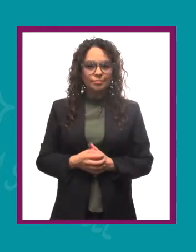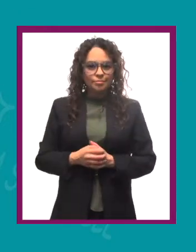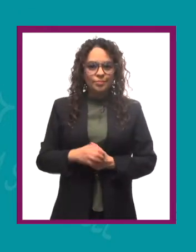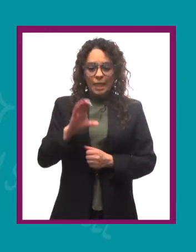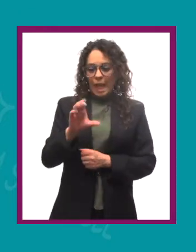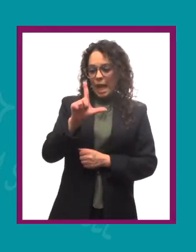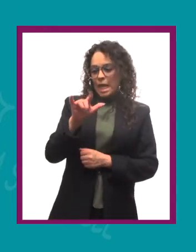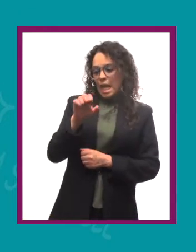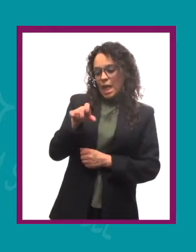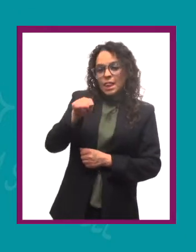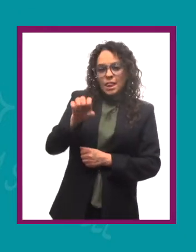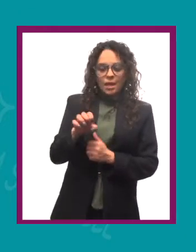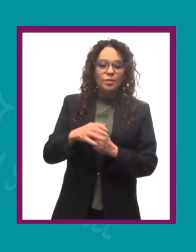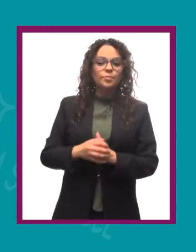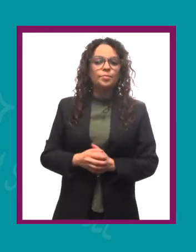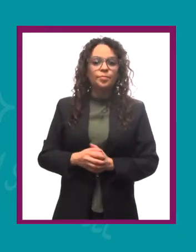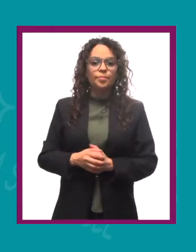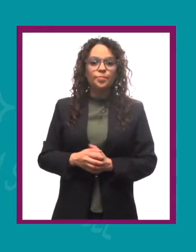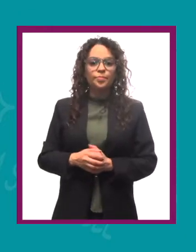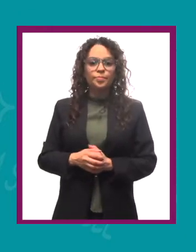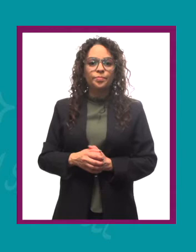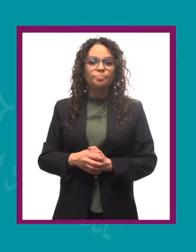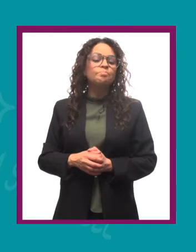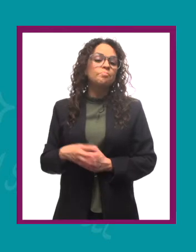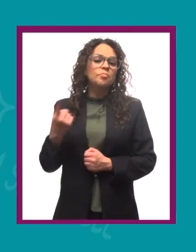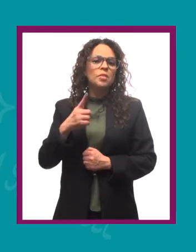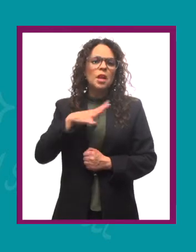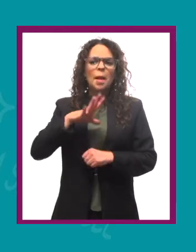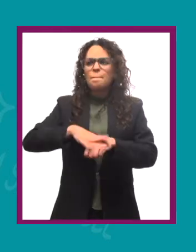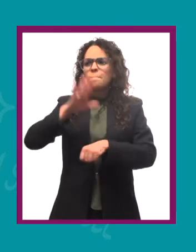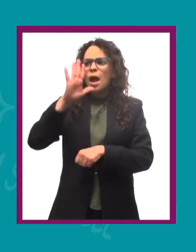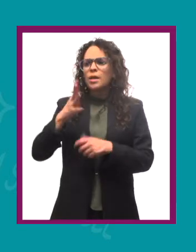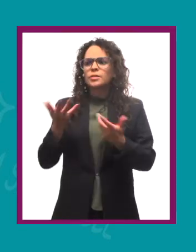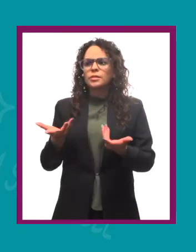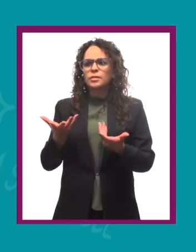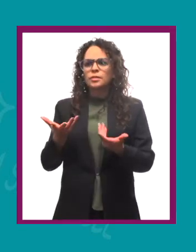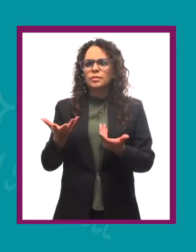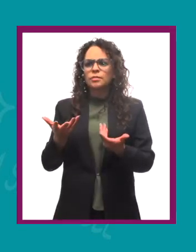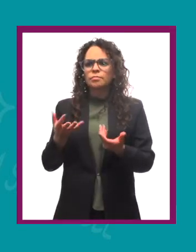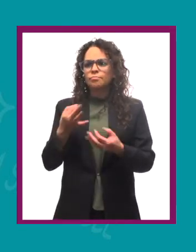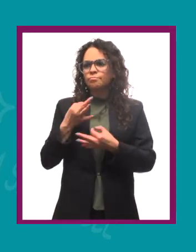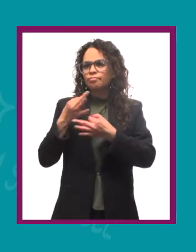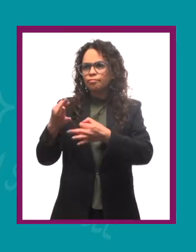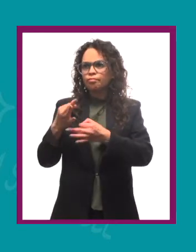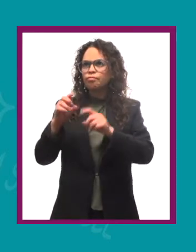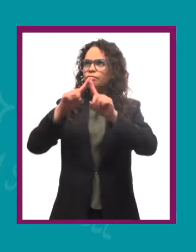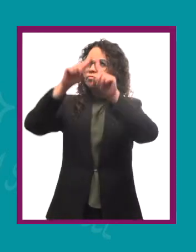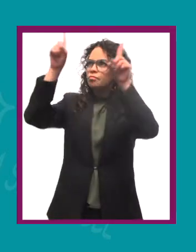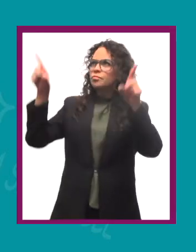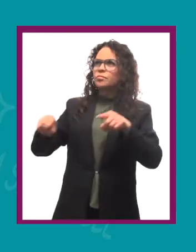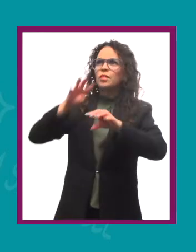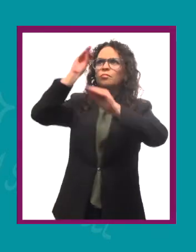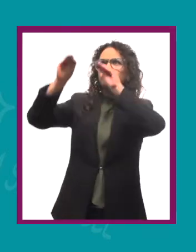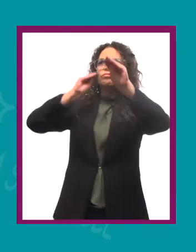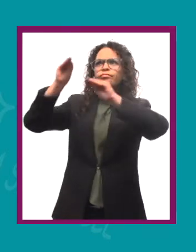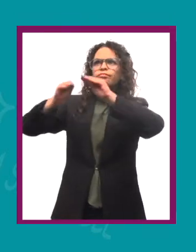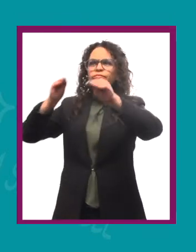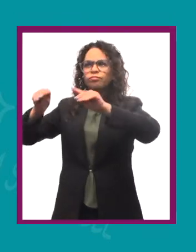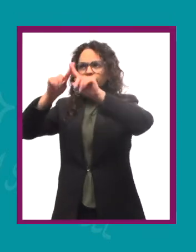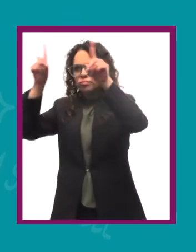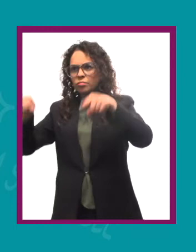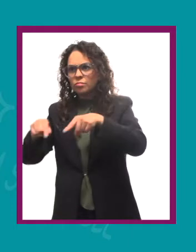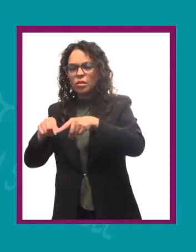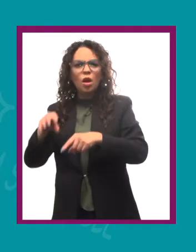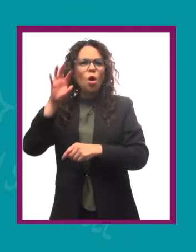al cliente por ejemplo en función de qué va a llamar más la atención un cartel publicitario